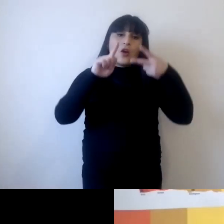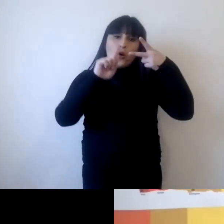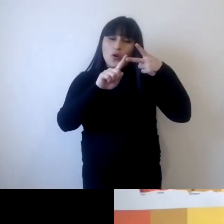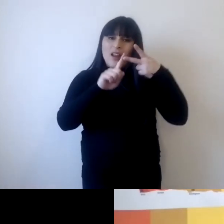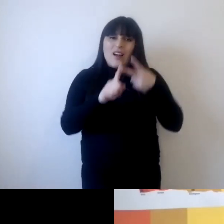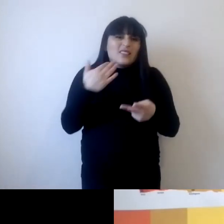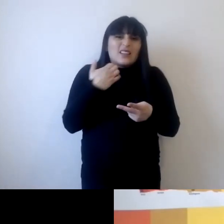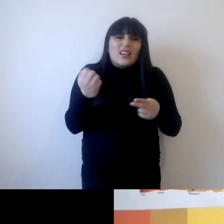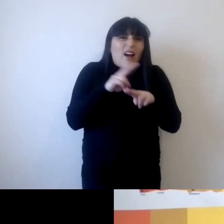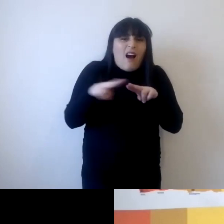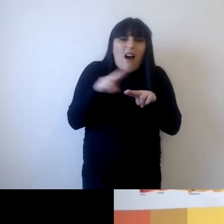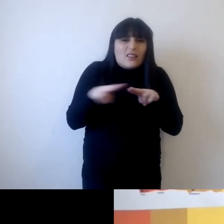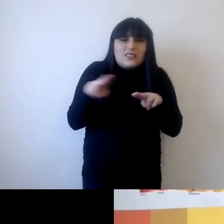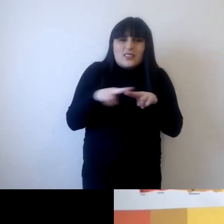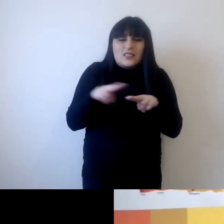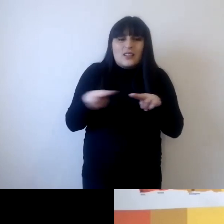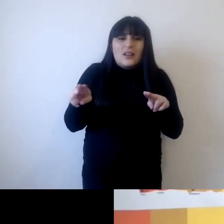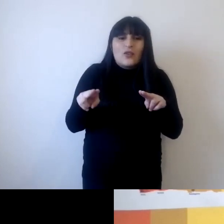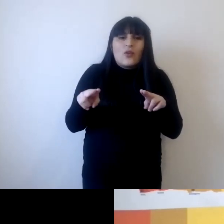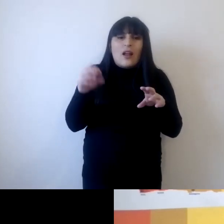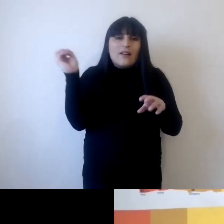comunitaria y global